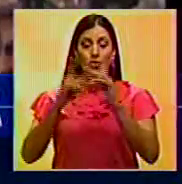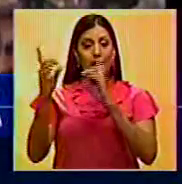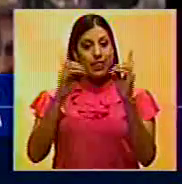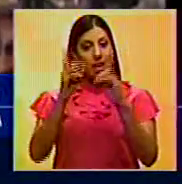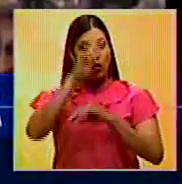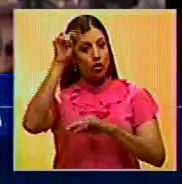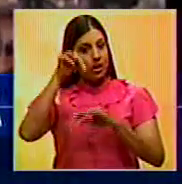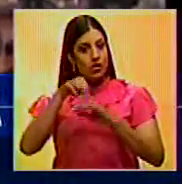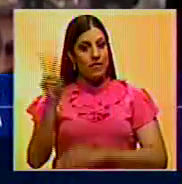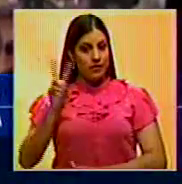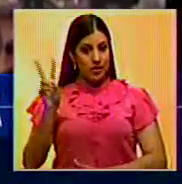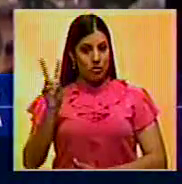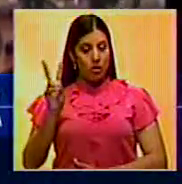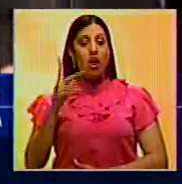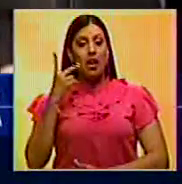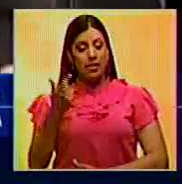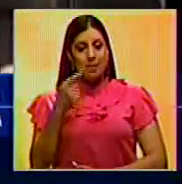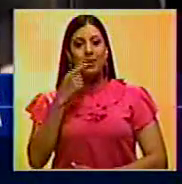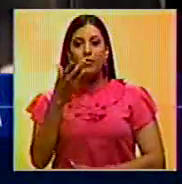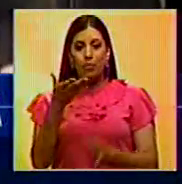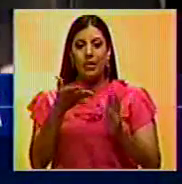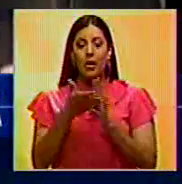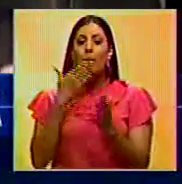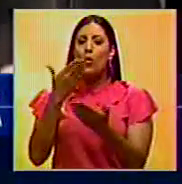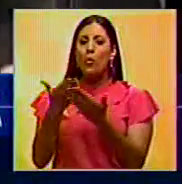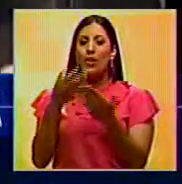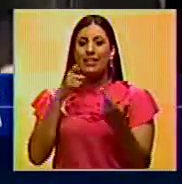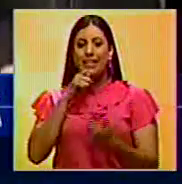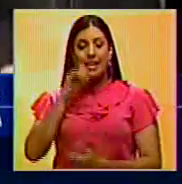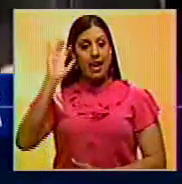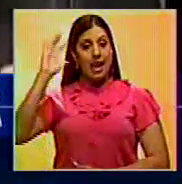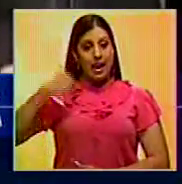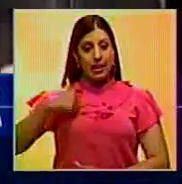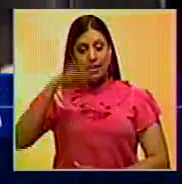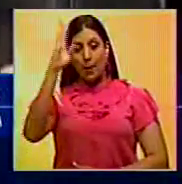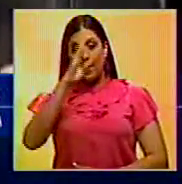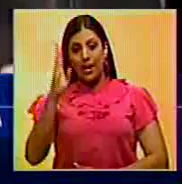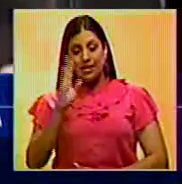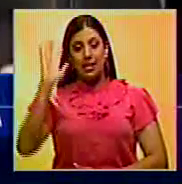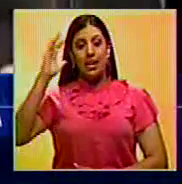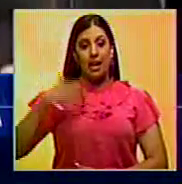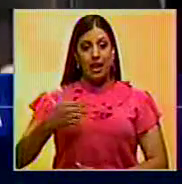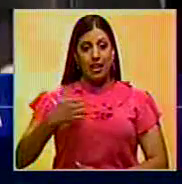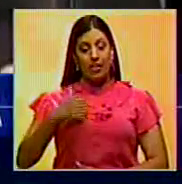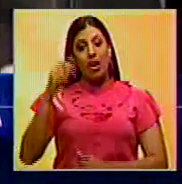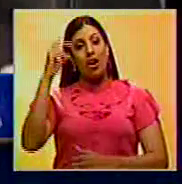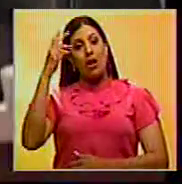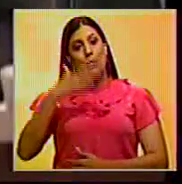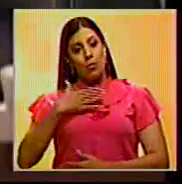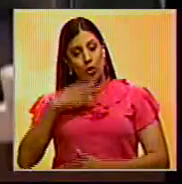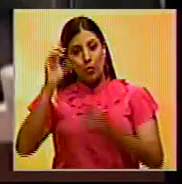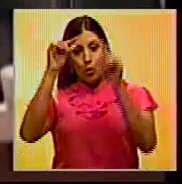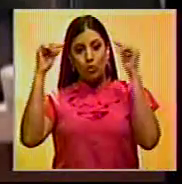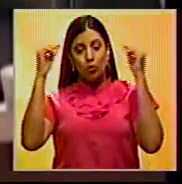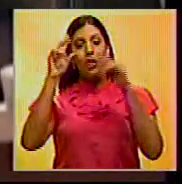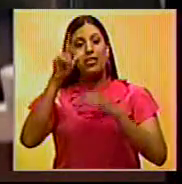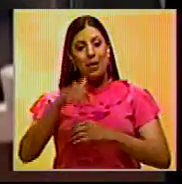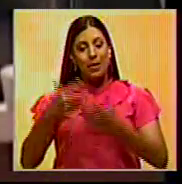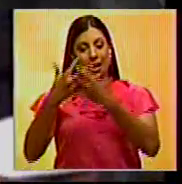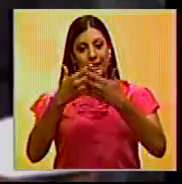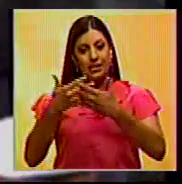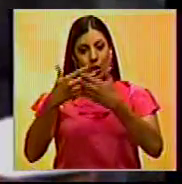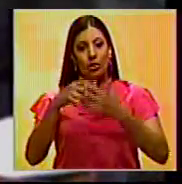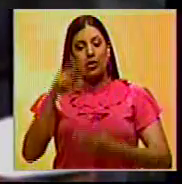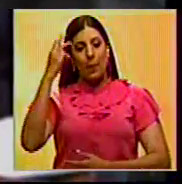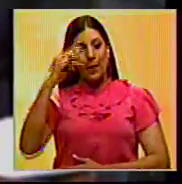diálogo nacional en Venezuela. Este fue propuesto por Argentina, Brasil, Canadá, Honduras, Estados Unidos, México y